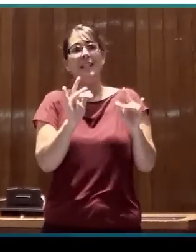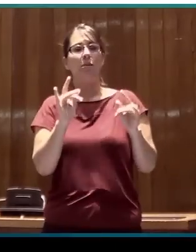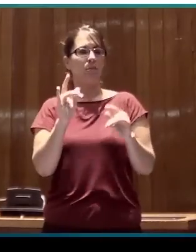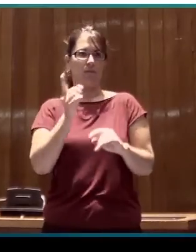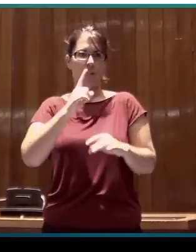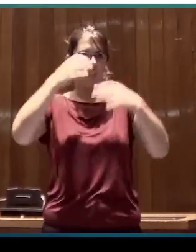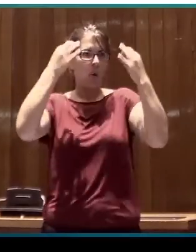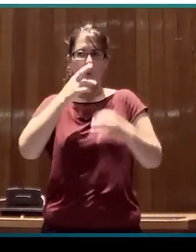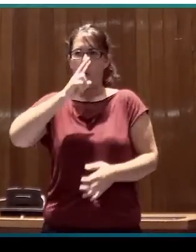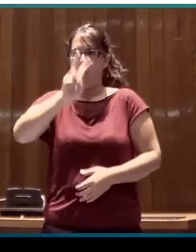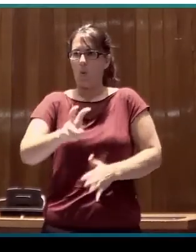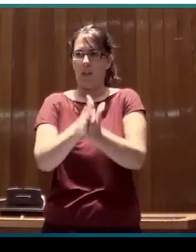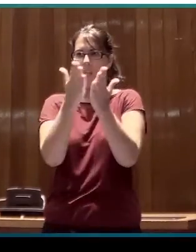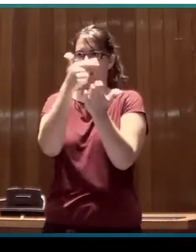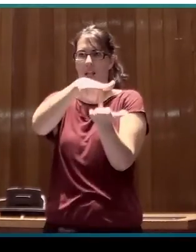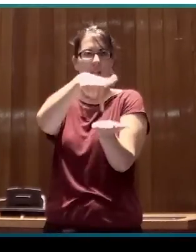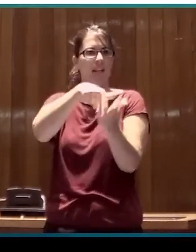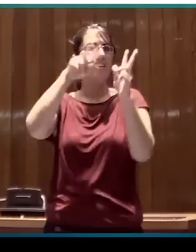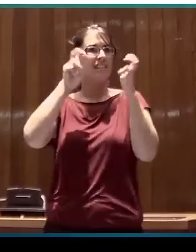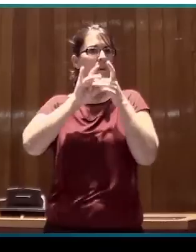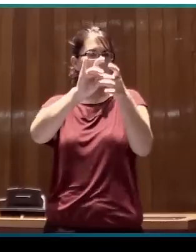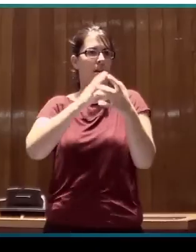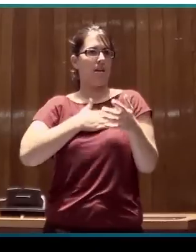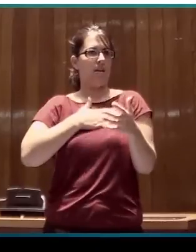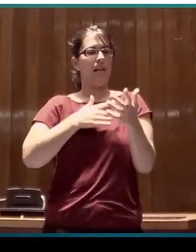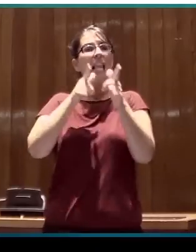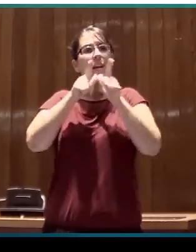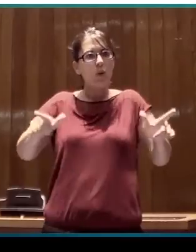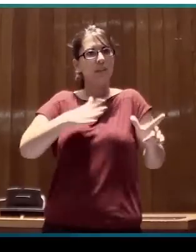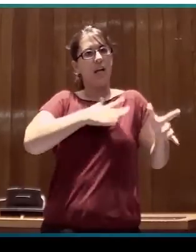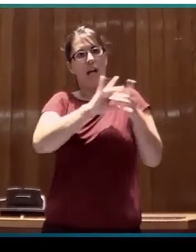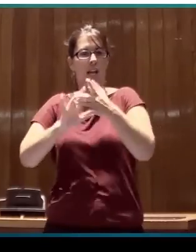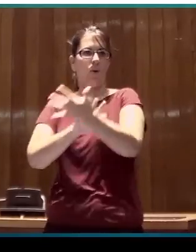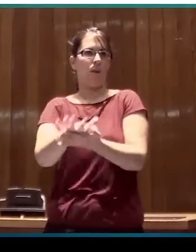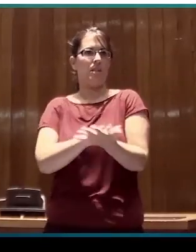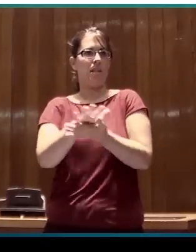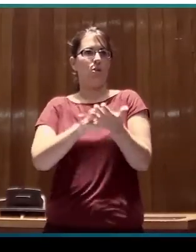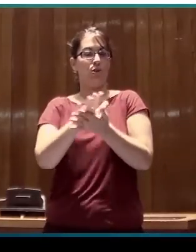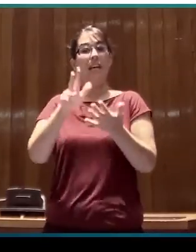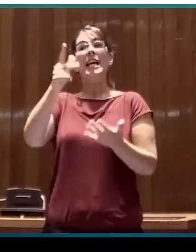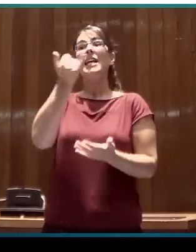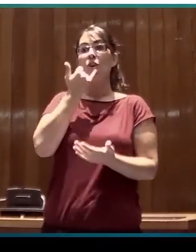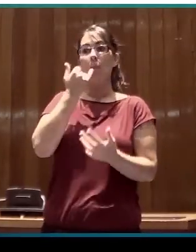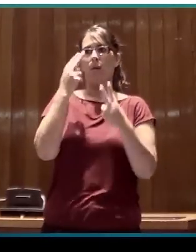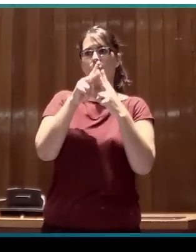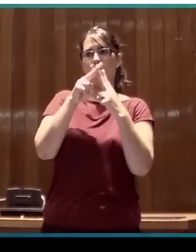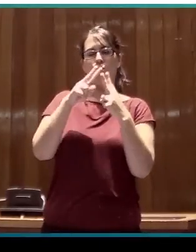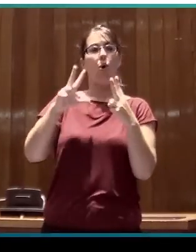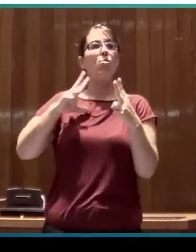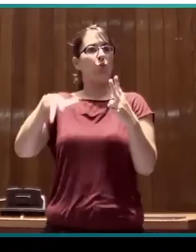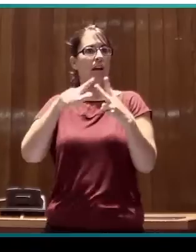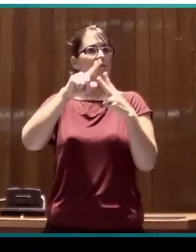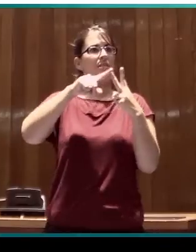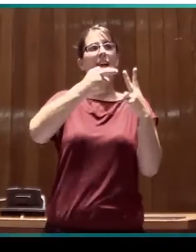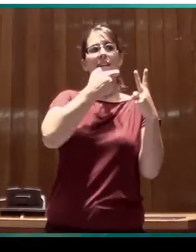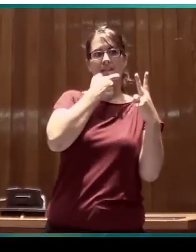será muy útil, sobre Sign Language Linguistics, lingüística de la lengua de signos en portugués e inglés, que